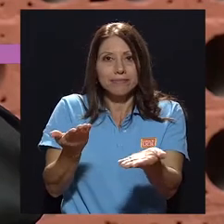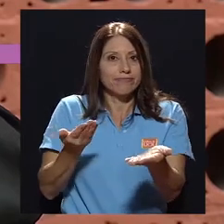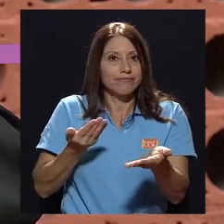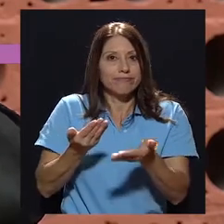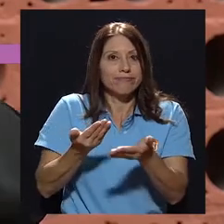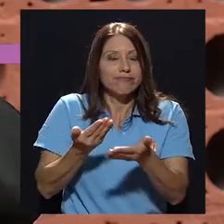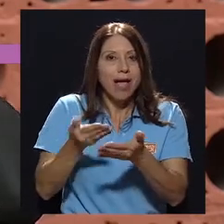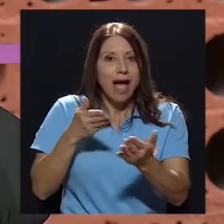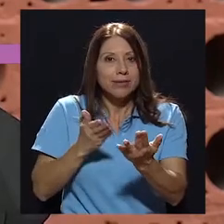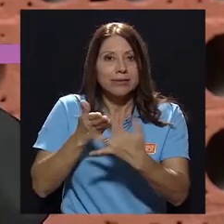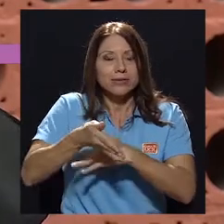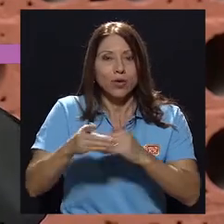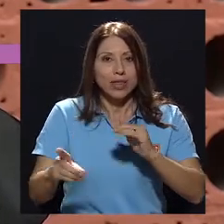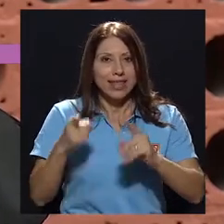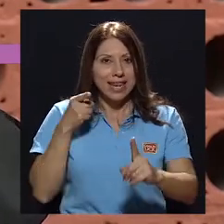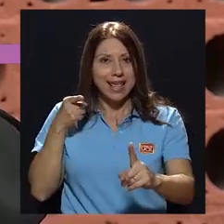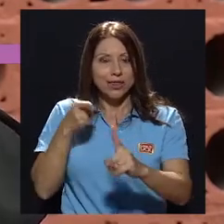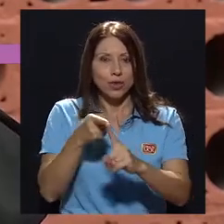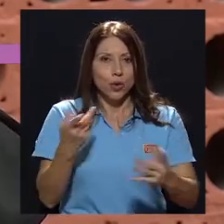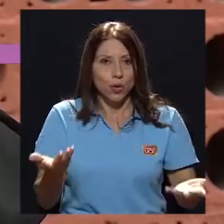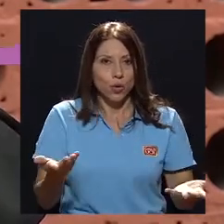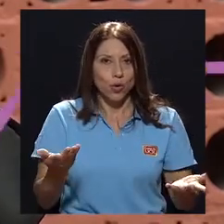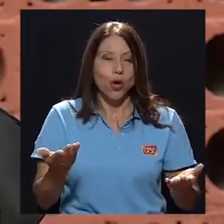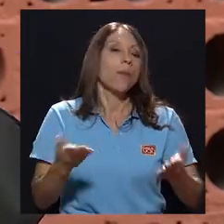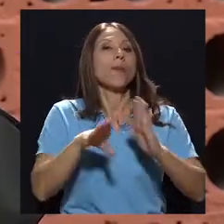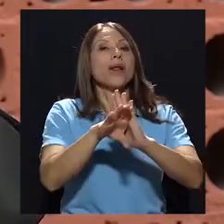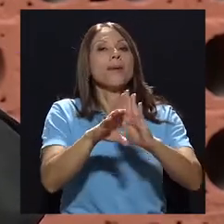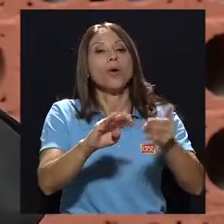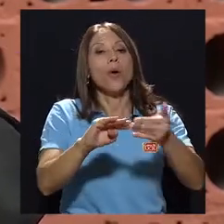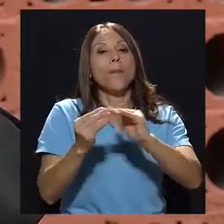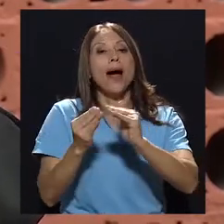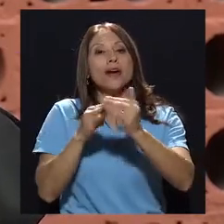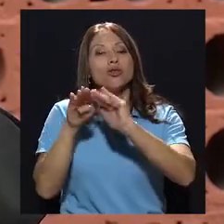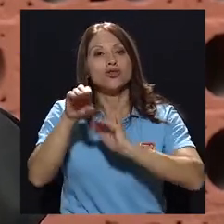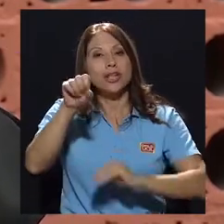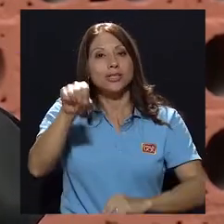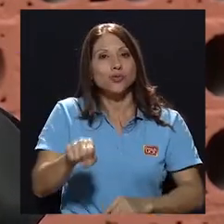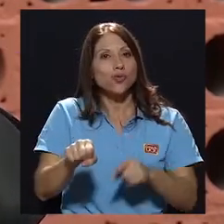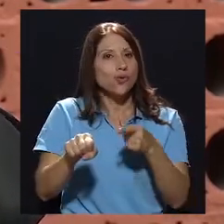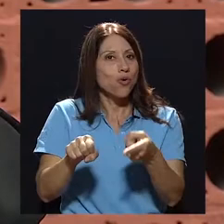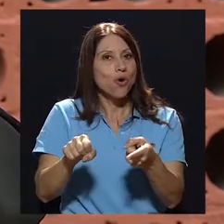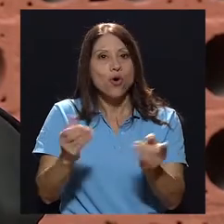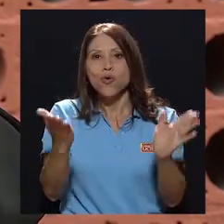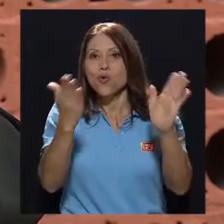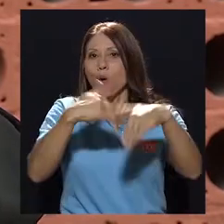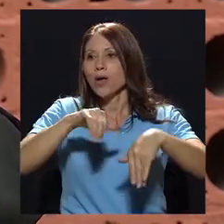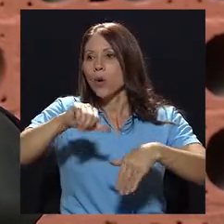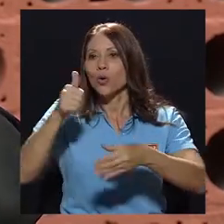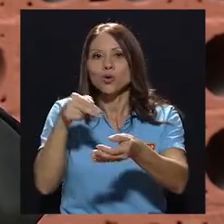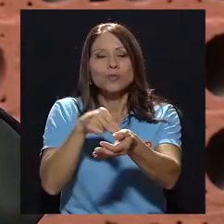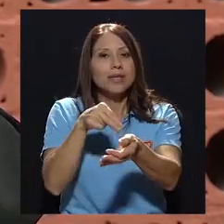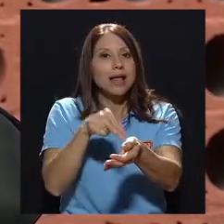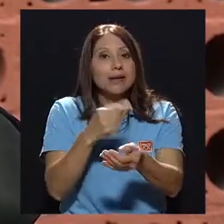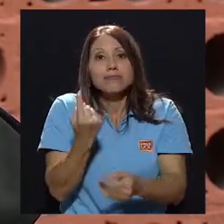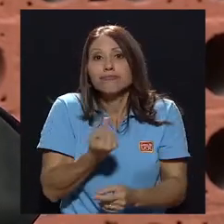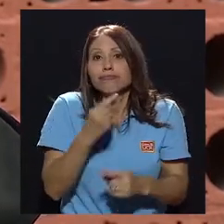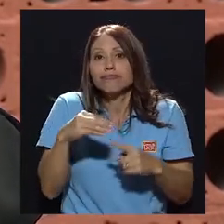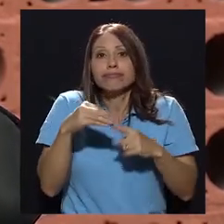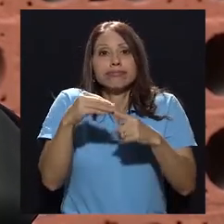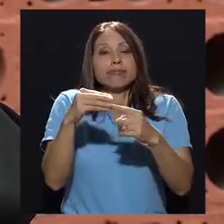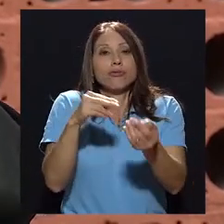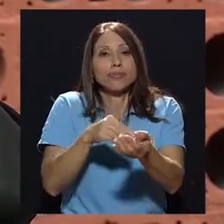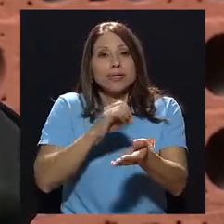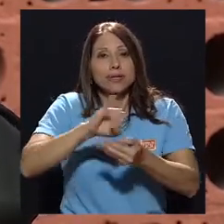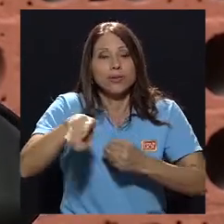como acceso directo, por decir algo. Los barrios del sur no tienen otro hospital más que el Hospital